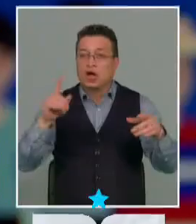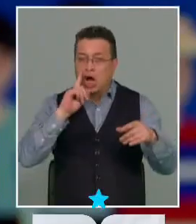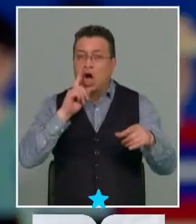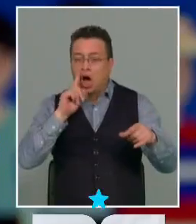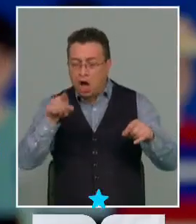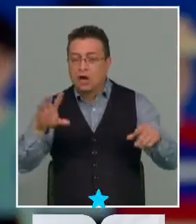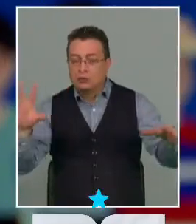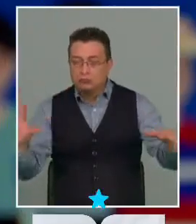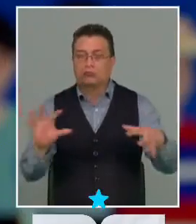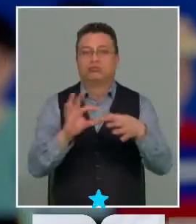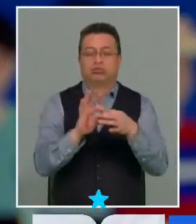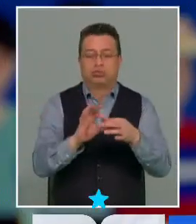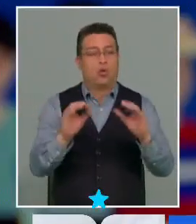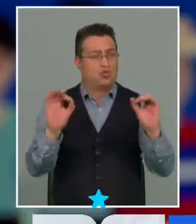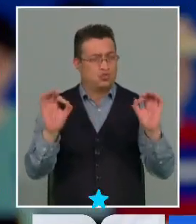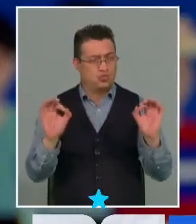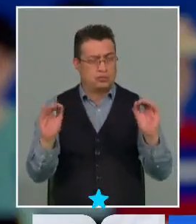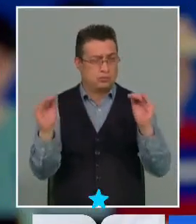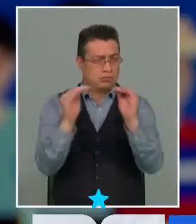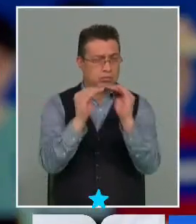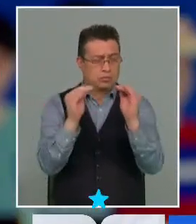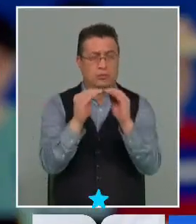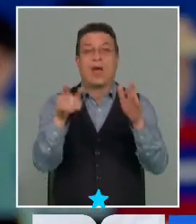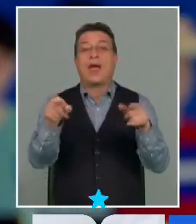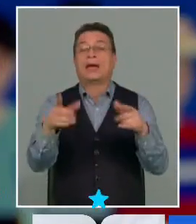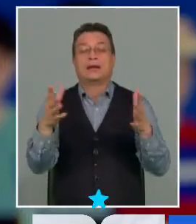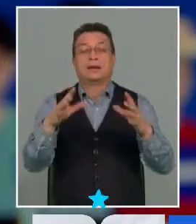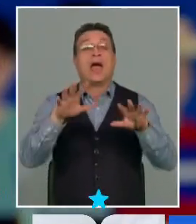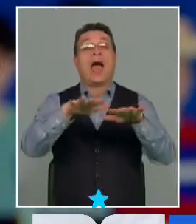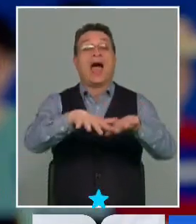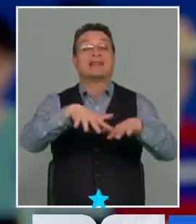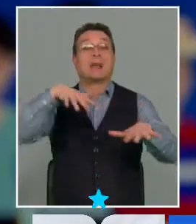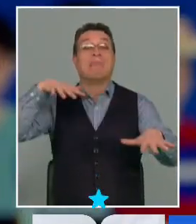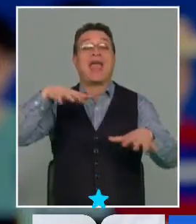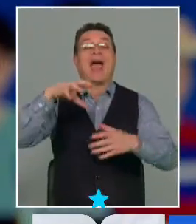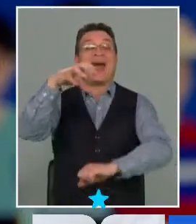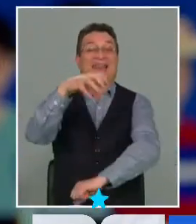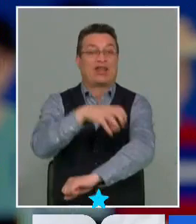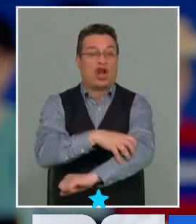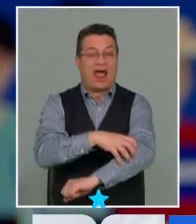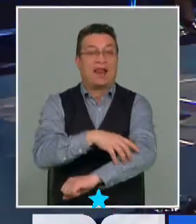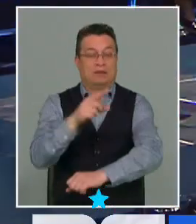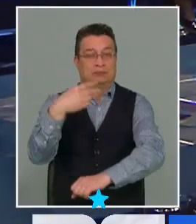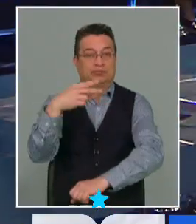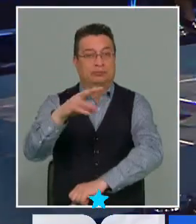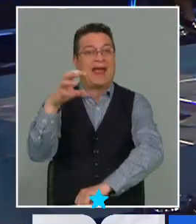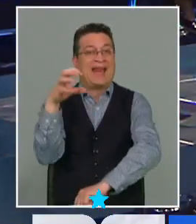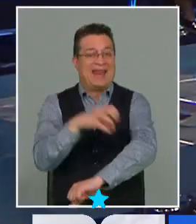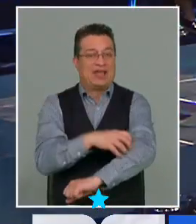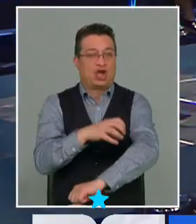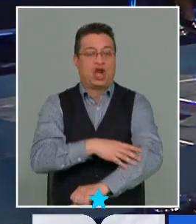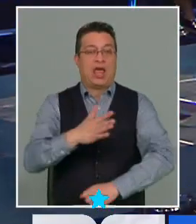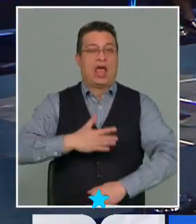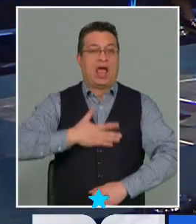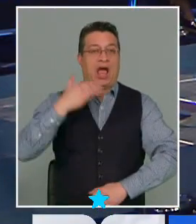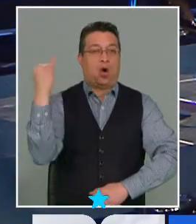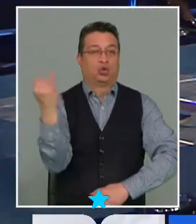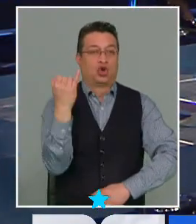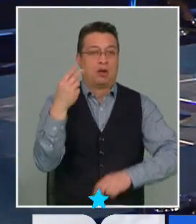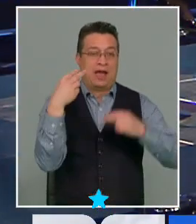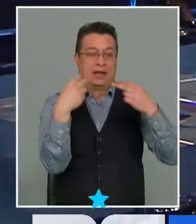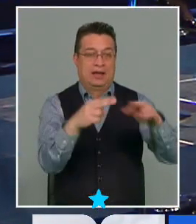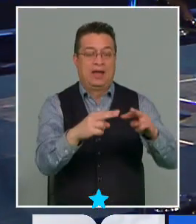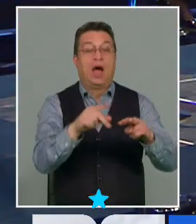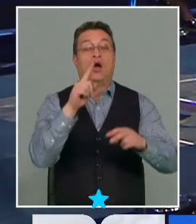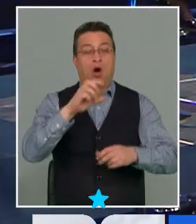estrecha en el modelo que se plantea entre la Asamblea Regional, que forma parte de las regiones autónomas, quienes